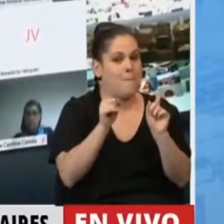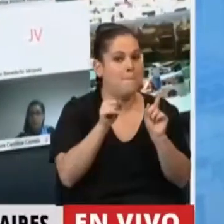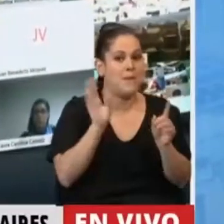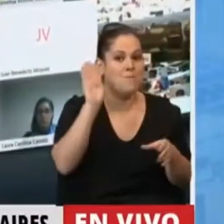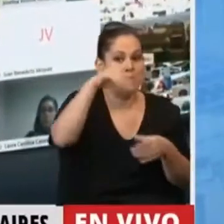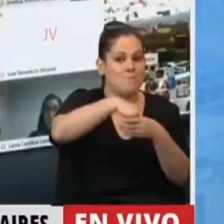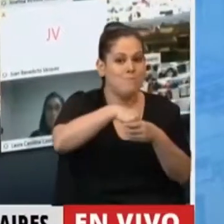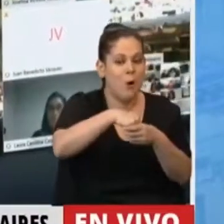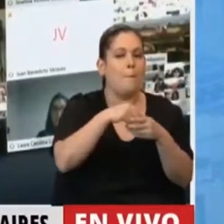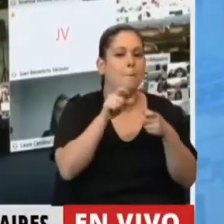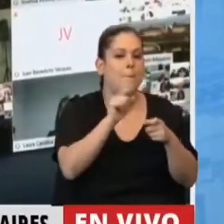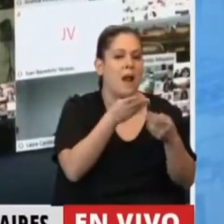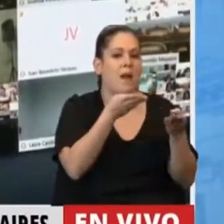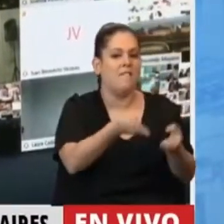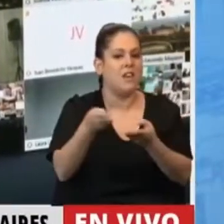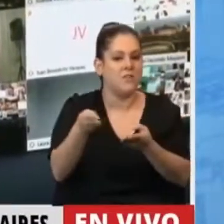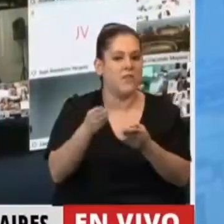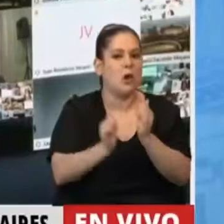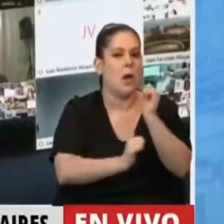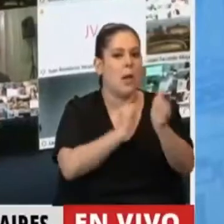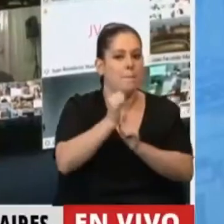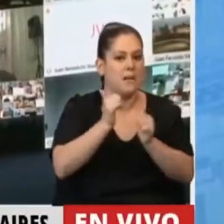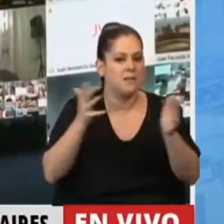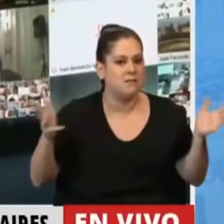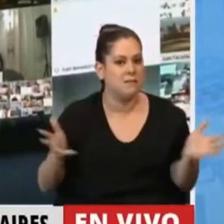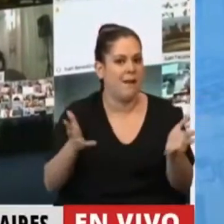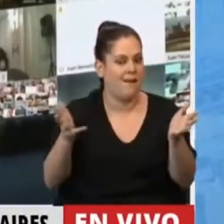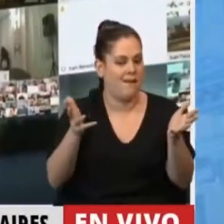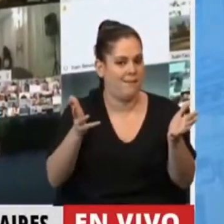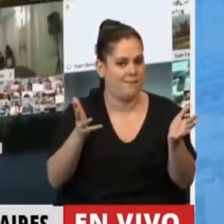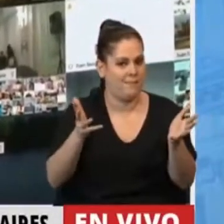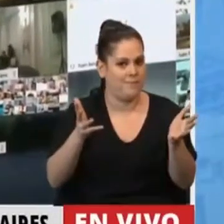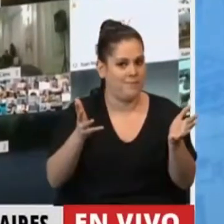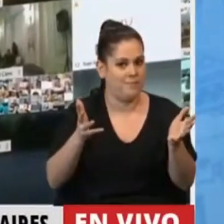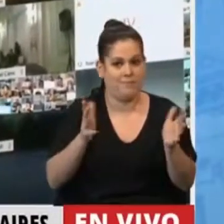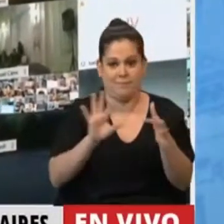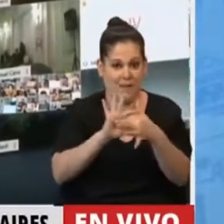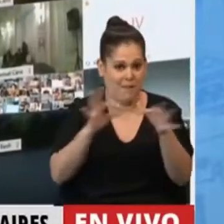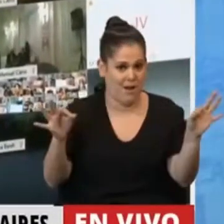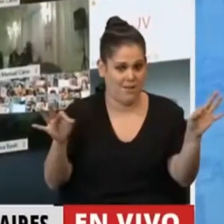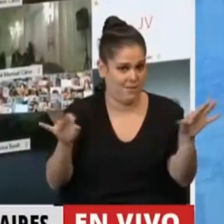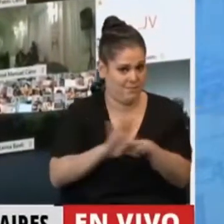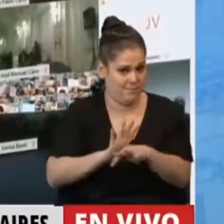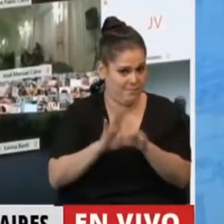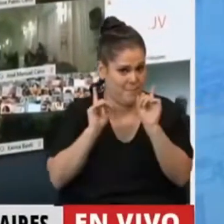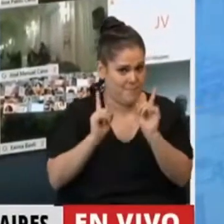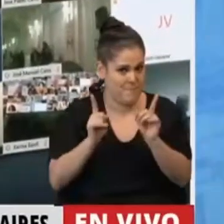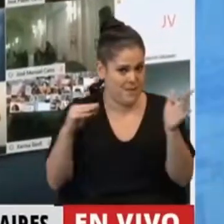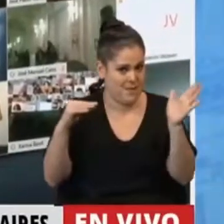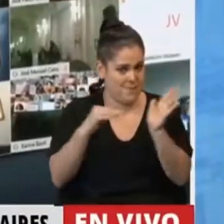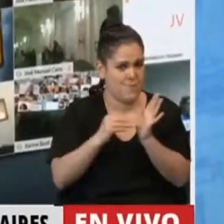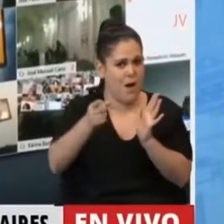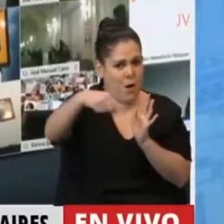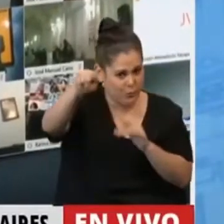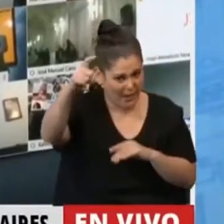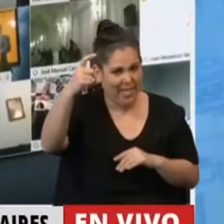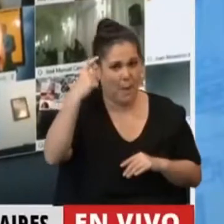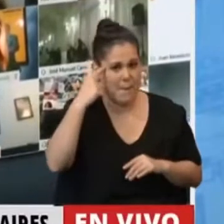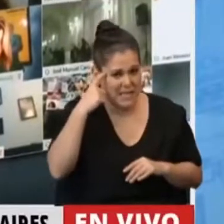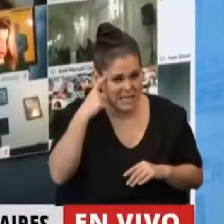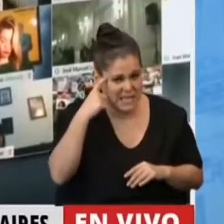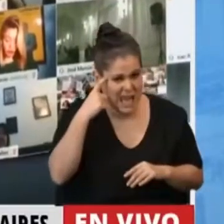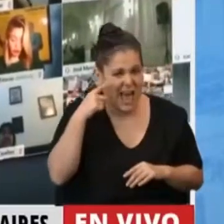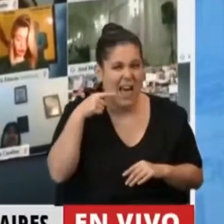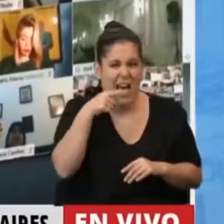universo de beneficiarios de las empresas promovidas. SIC, textual. O sea que si alguno pensaba que acá había algo